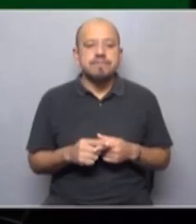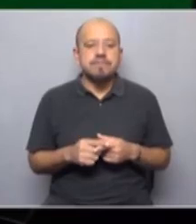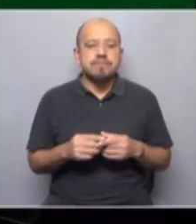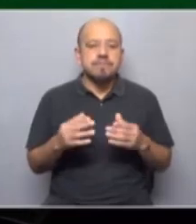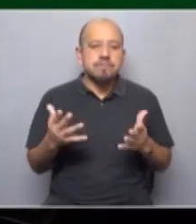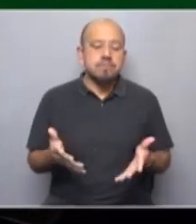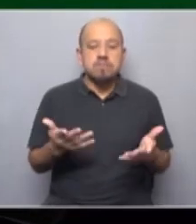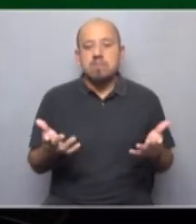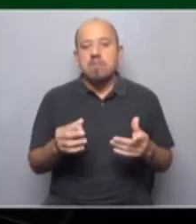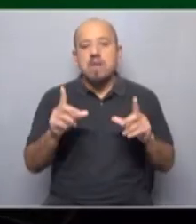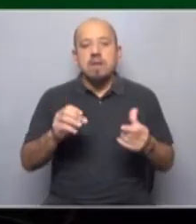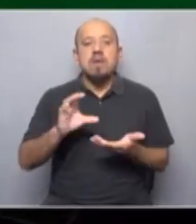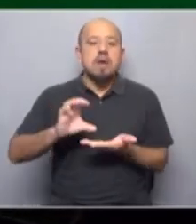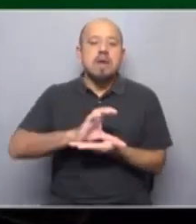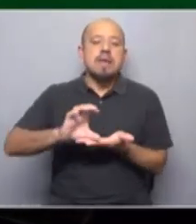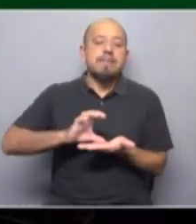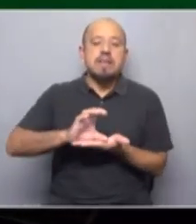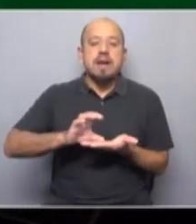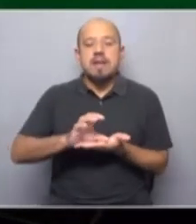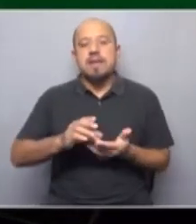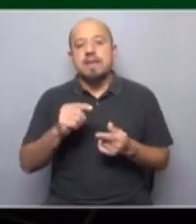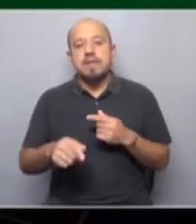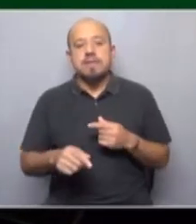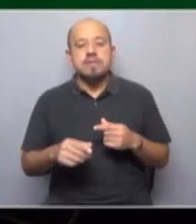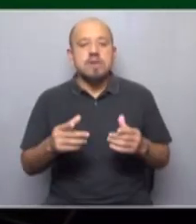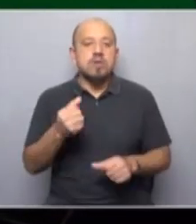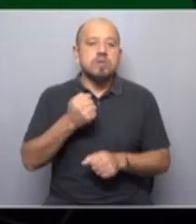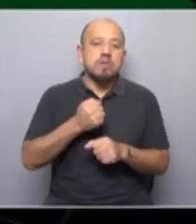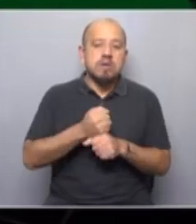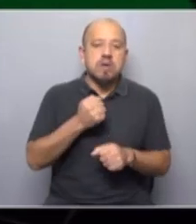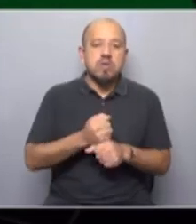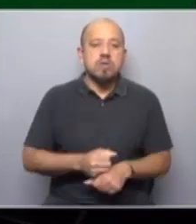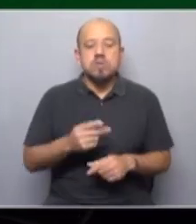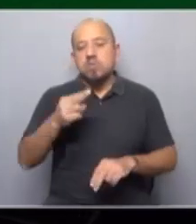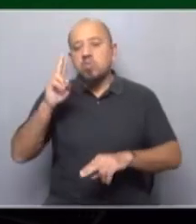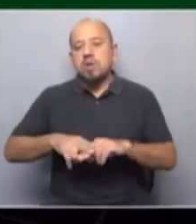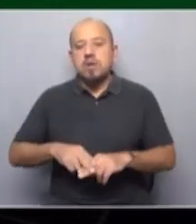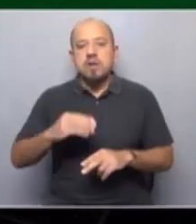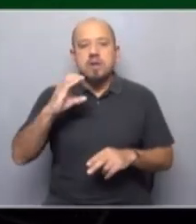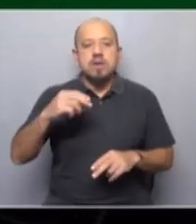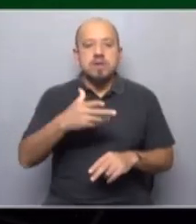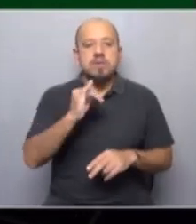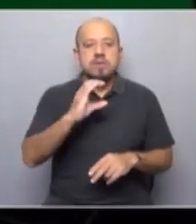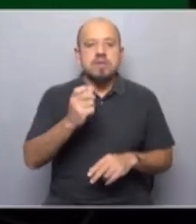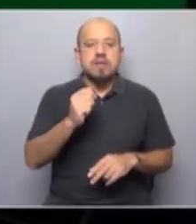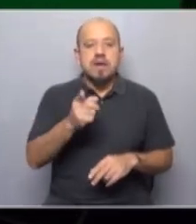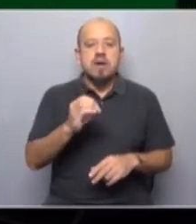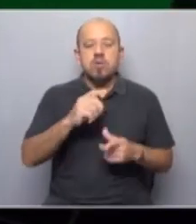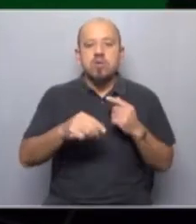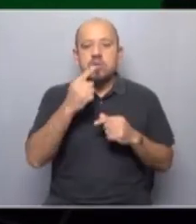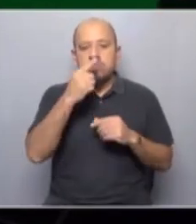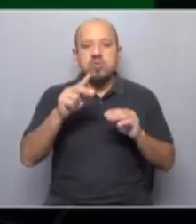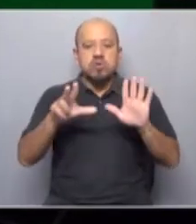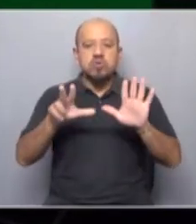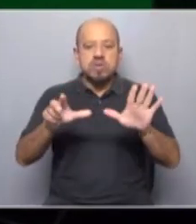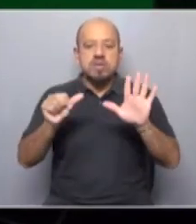bien la lógica del capital que motivó precisamente que los trabajadores murieran en Chicago en 1886 obedecía